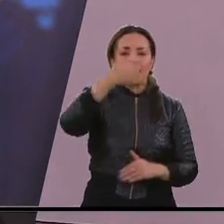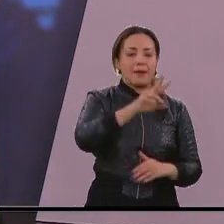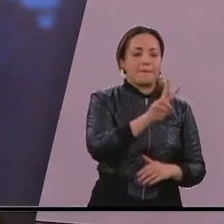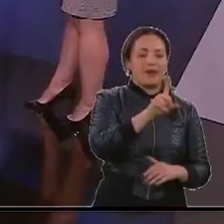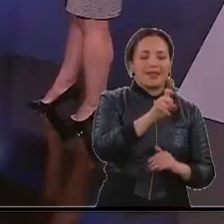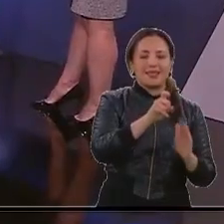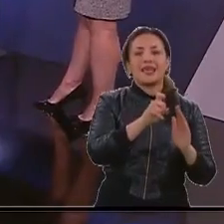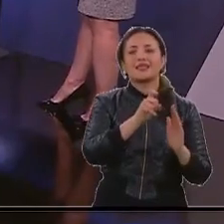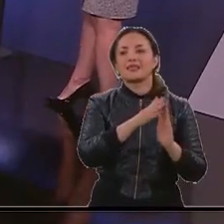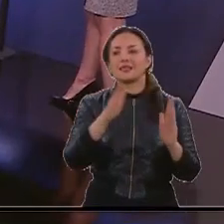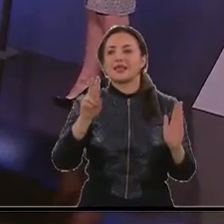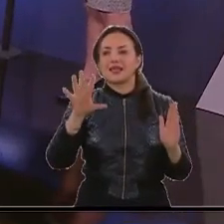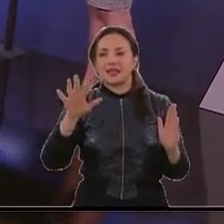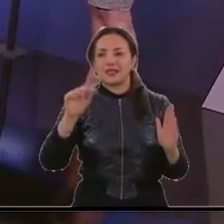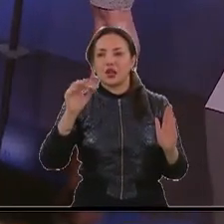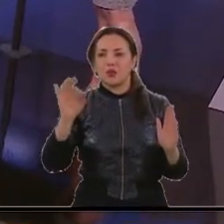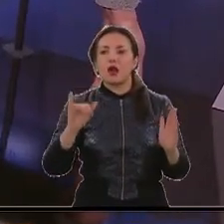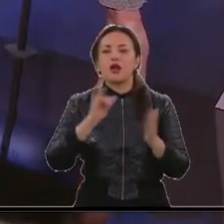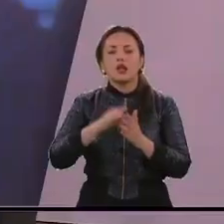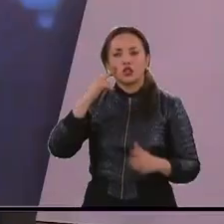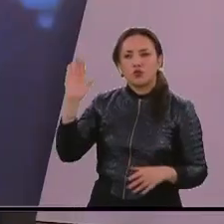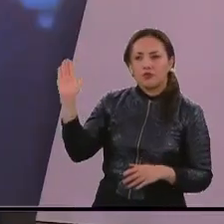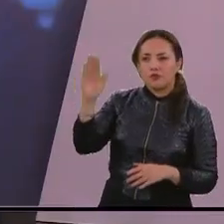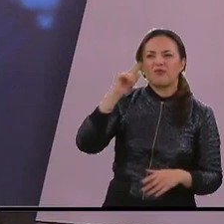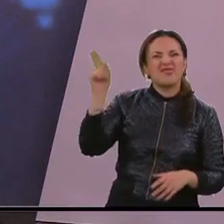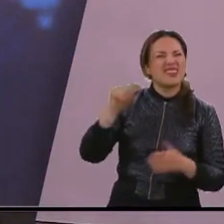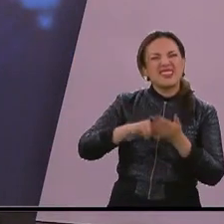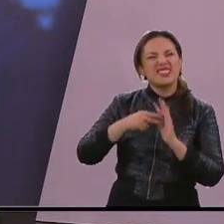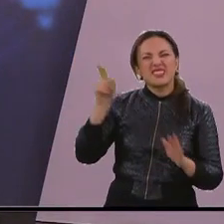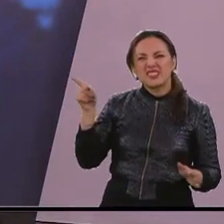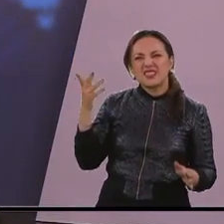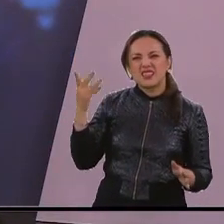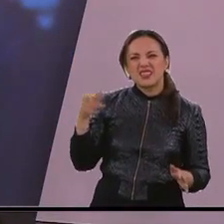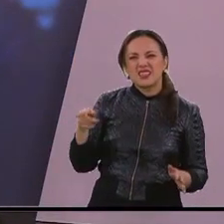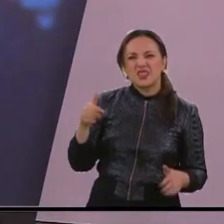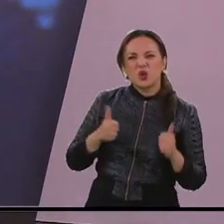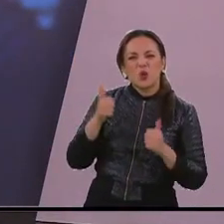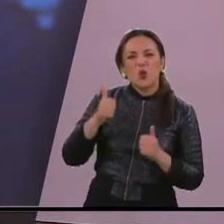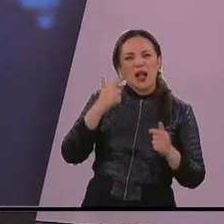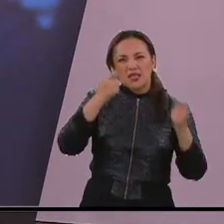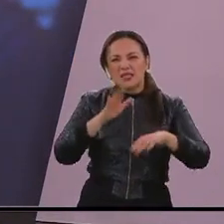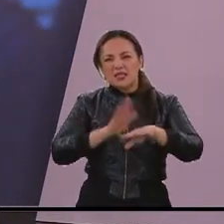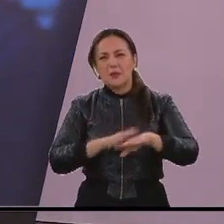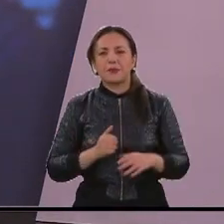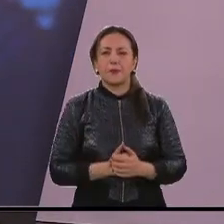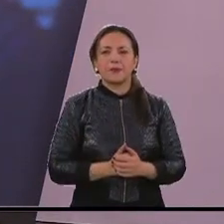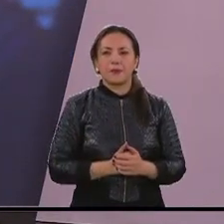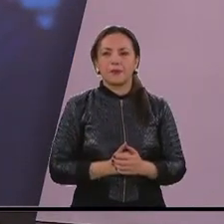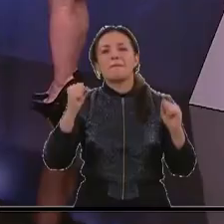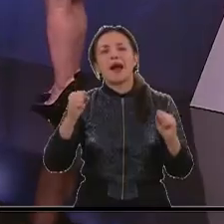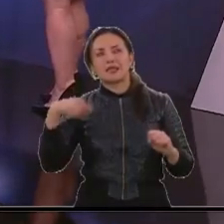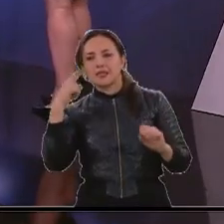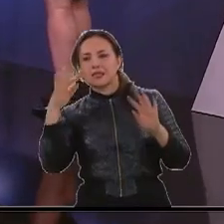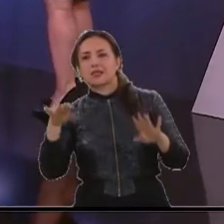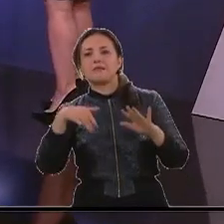35%. Mientras que yo paso a la siguiente gráfica, explícanos eso. ¿Qué quiere decir, Yamile? ¿Cuál es la edad ahí? Bueno, entre 20 y